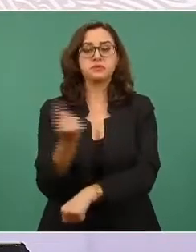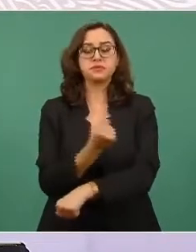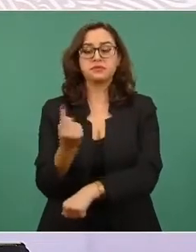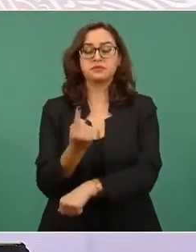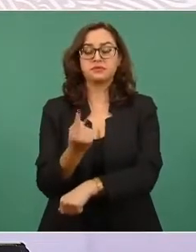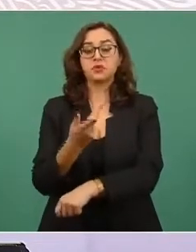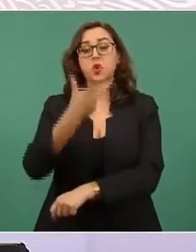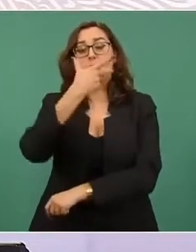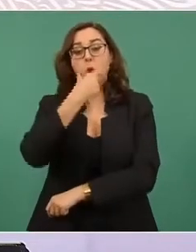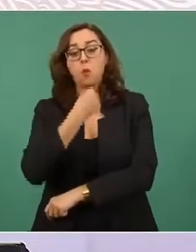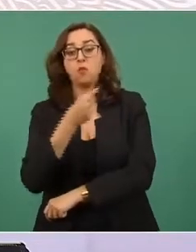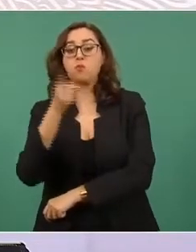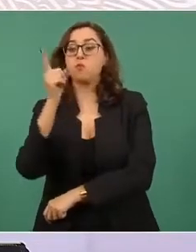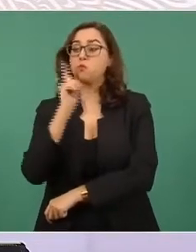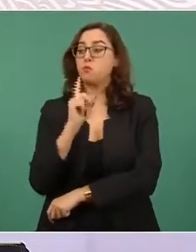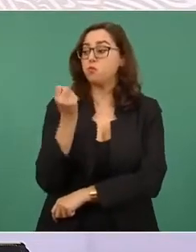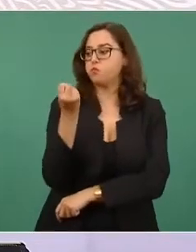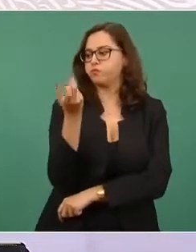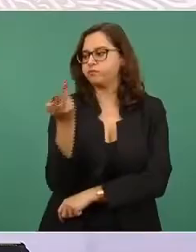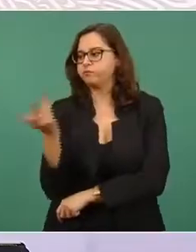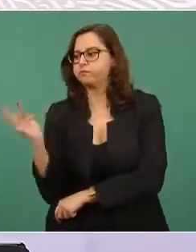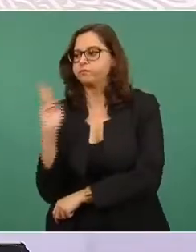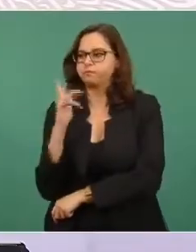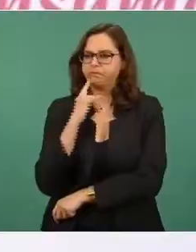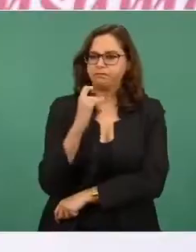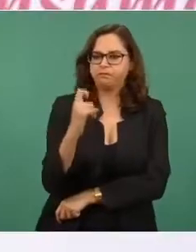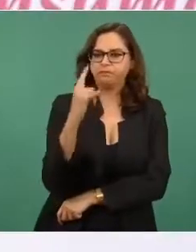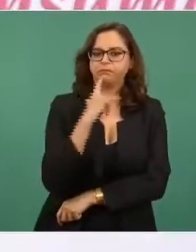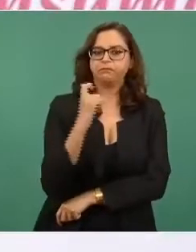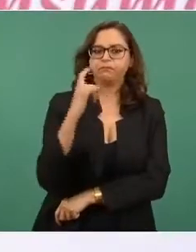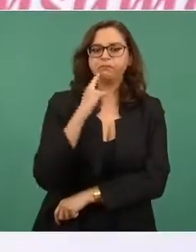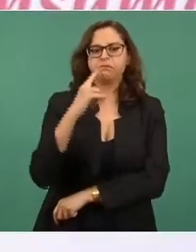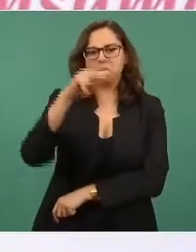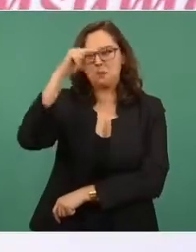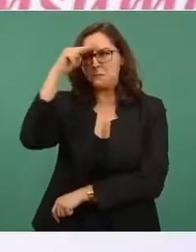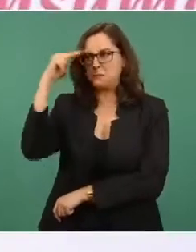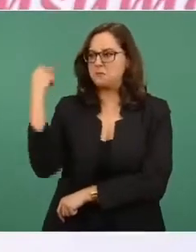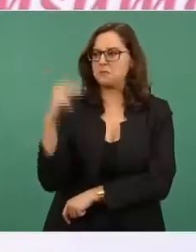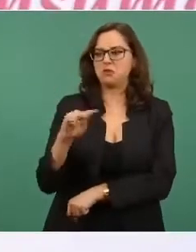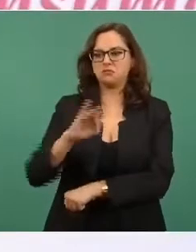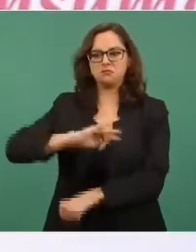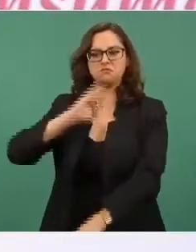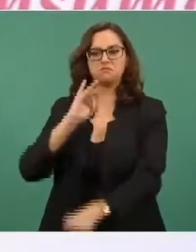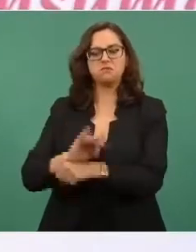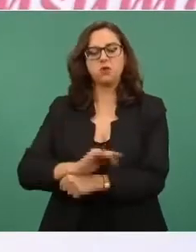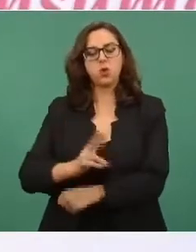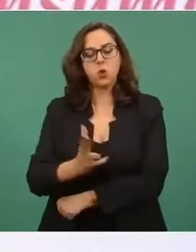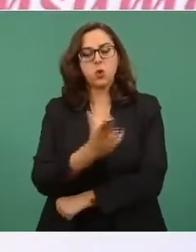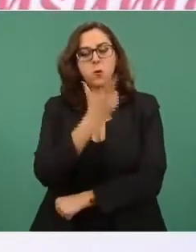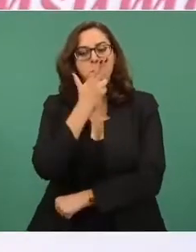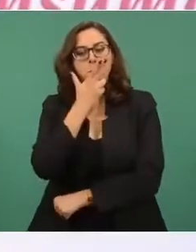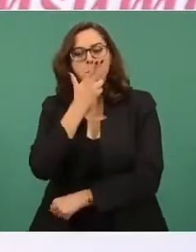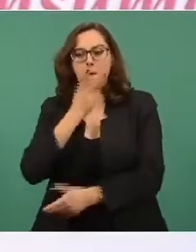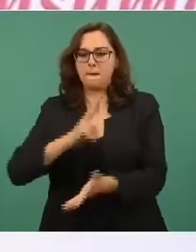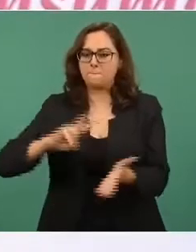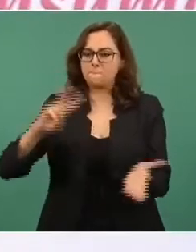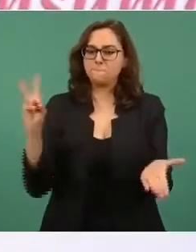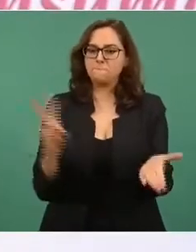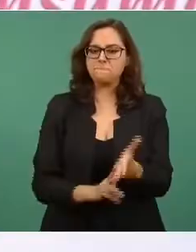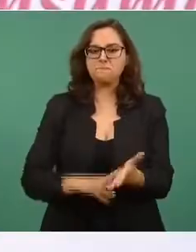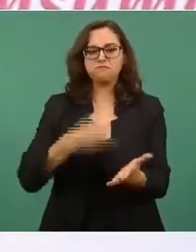alto el nombre de México con valor, perseverancia,